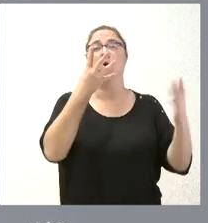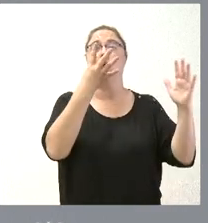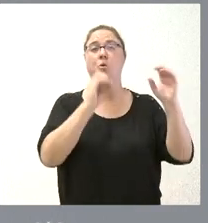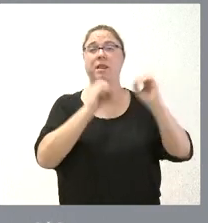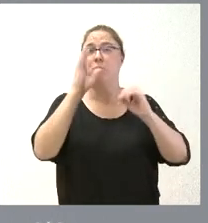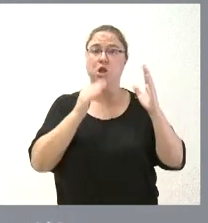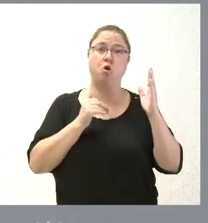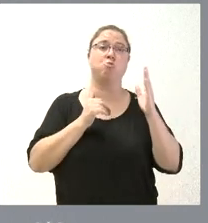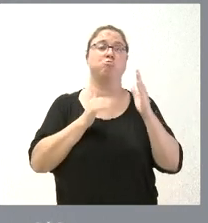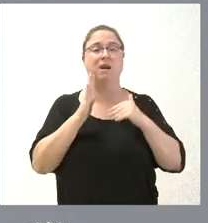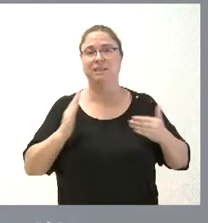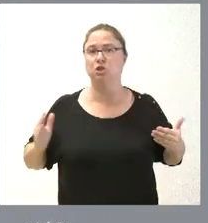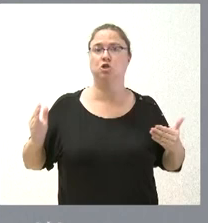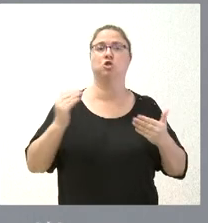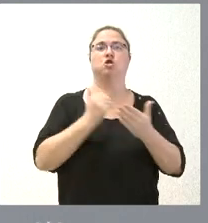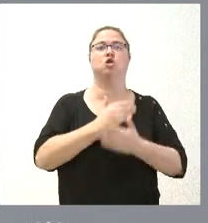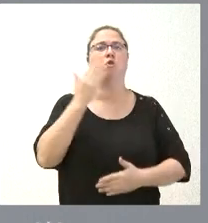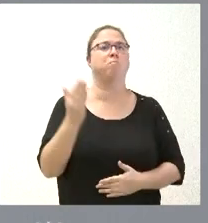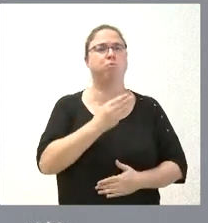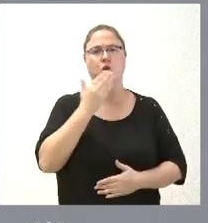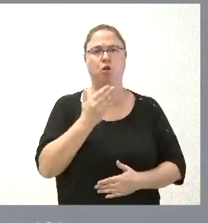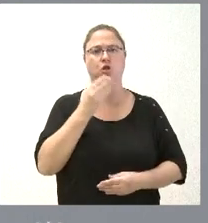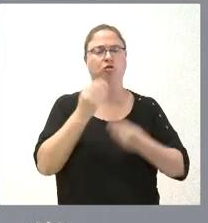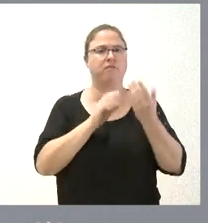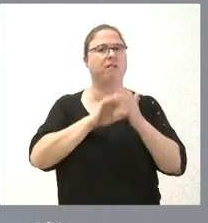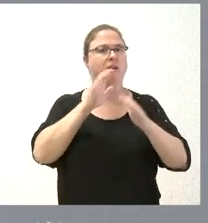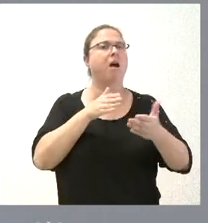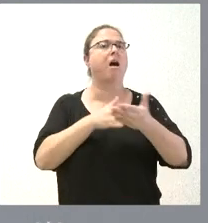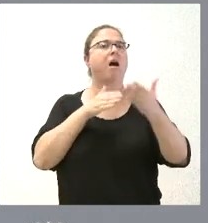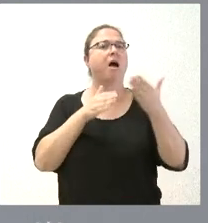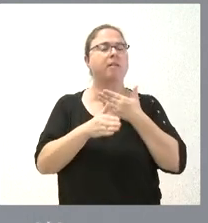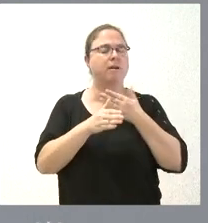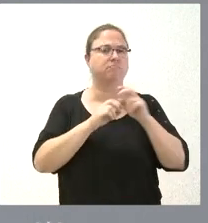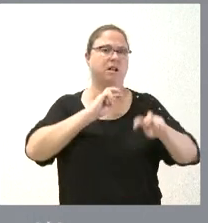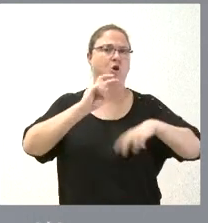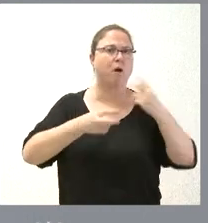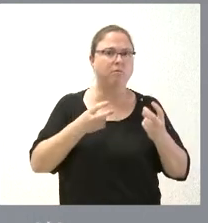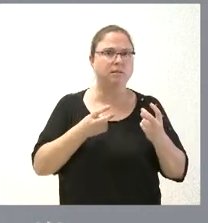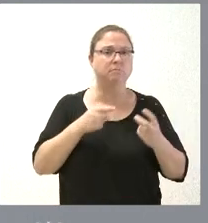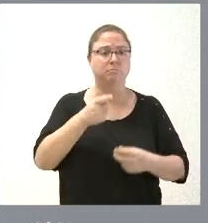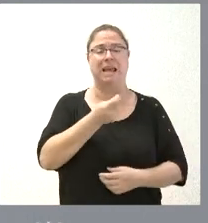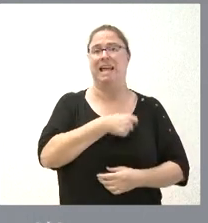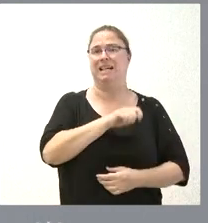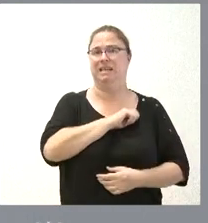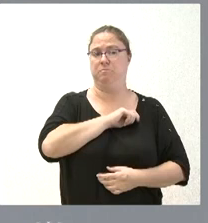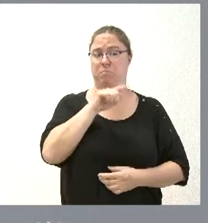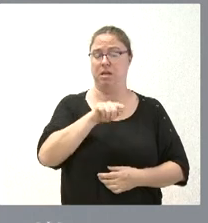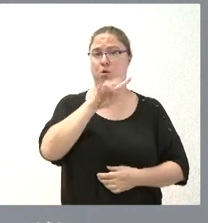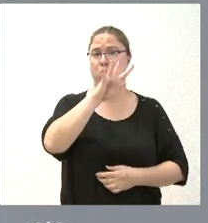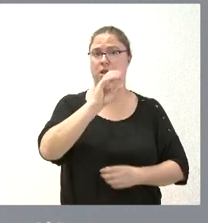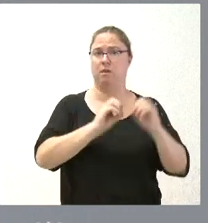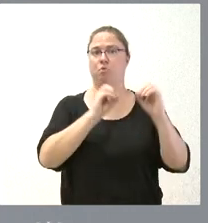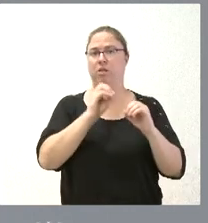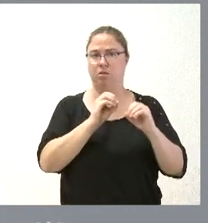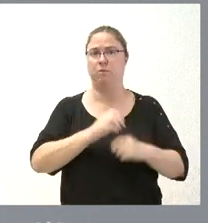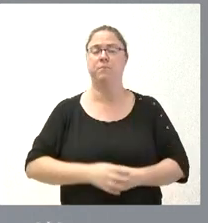% de toda la producción energética que se hace en Castilla y León se hace a través de energías renovables en España esta cifra está en el 40%